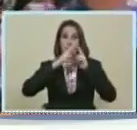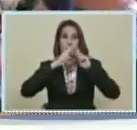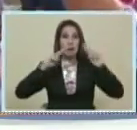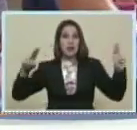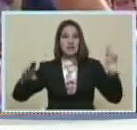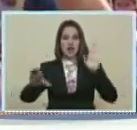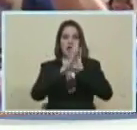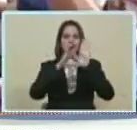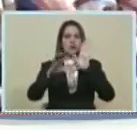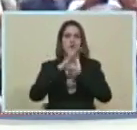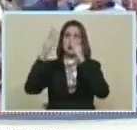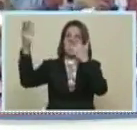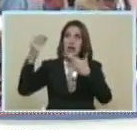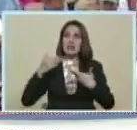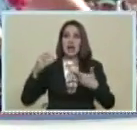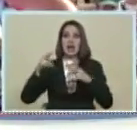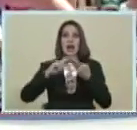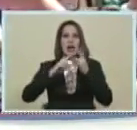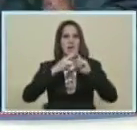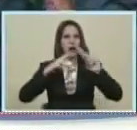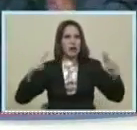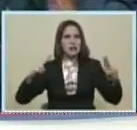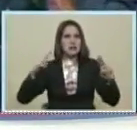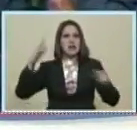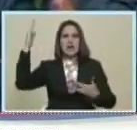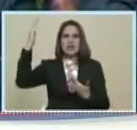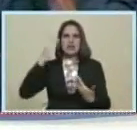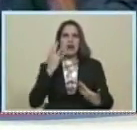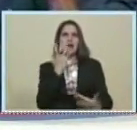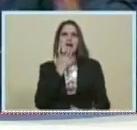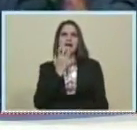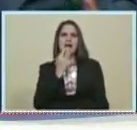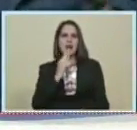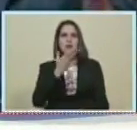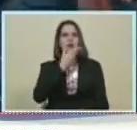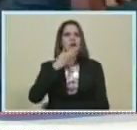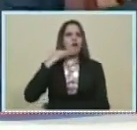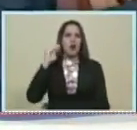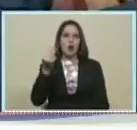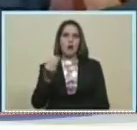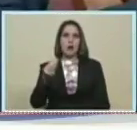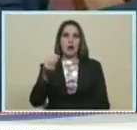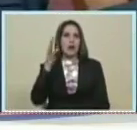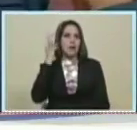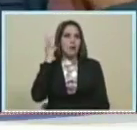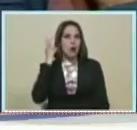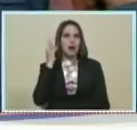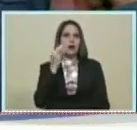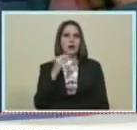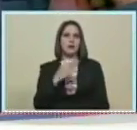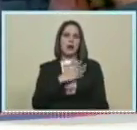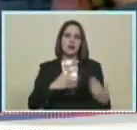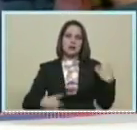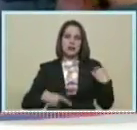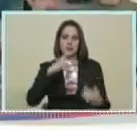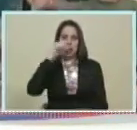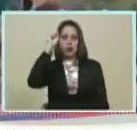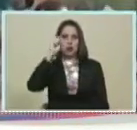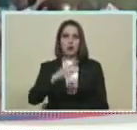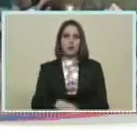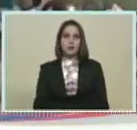la constituyente Traiga paz Y traiga Ejemplo Para la juventud Y las mujeres Presidente Nicolás Maduro